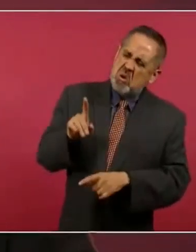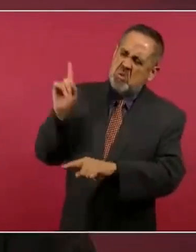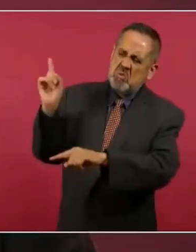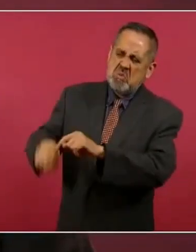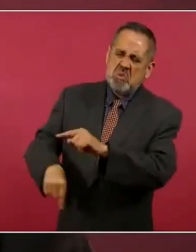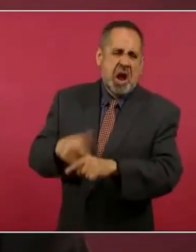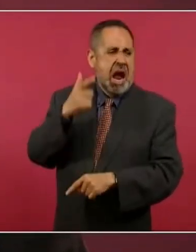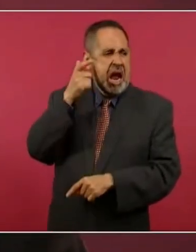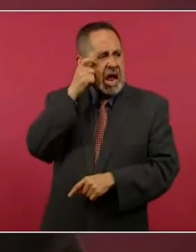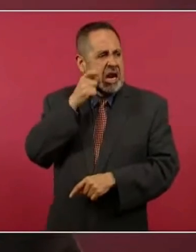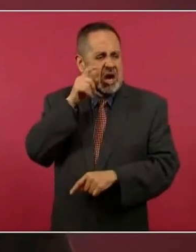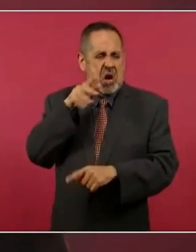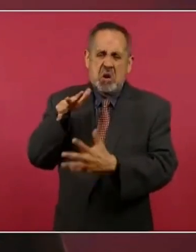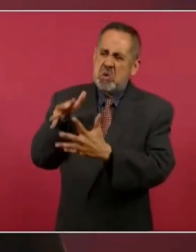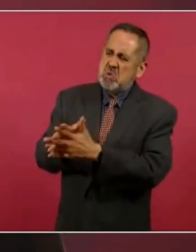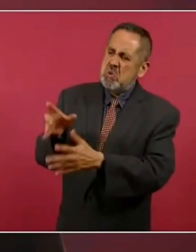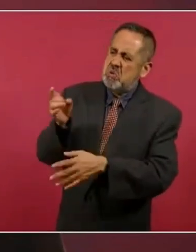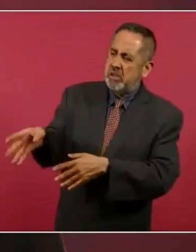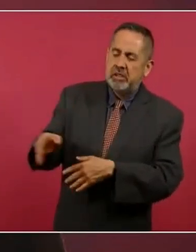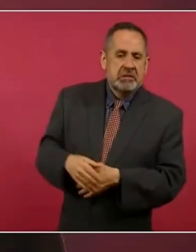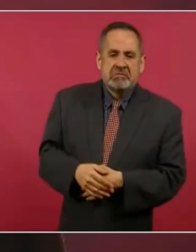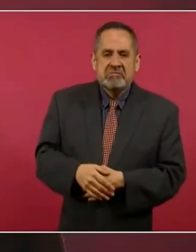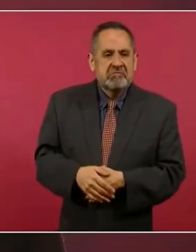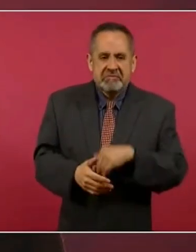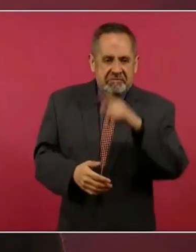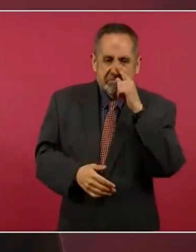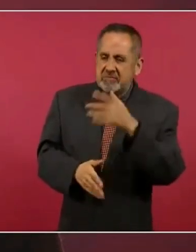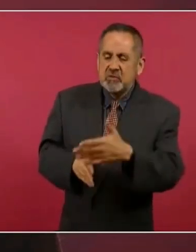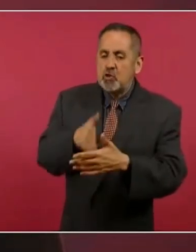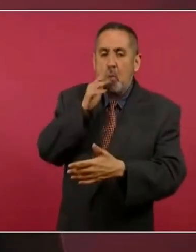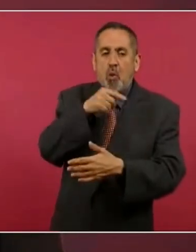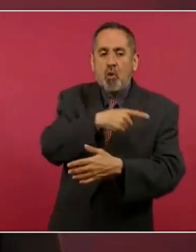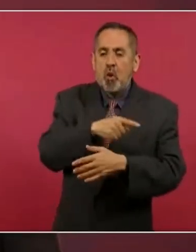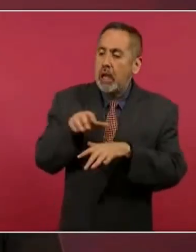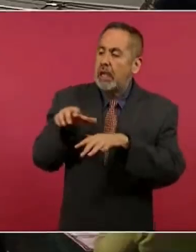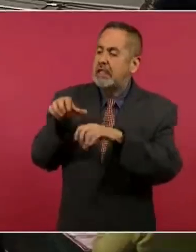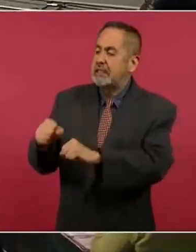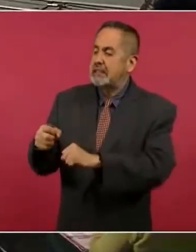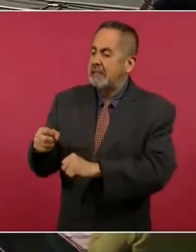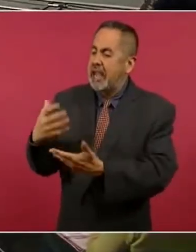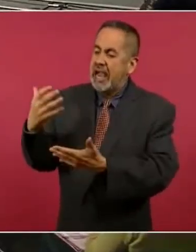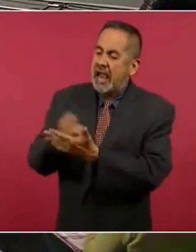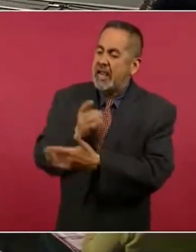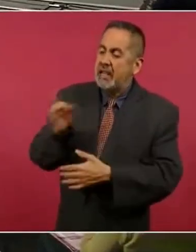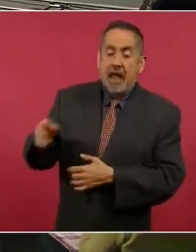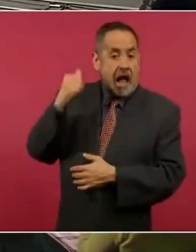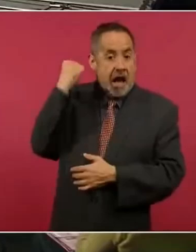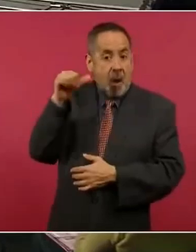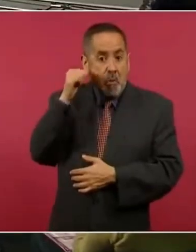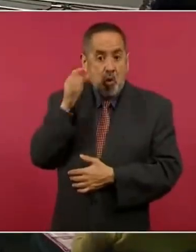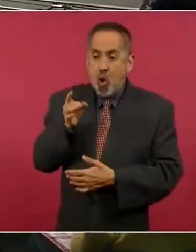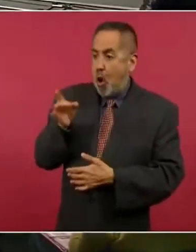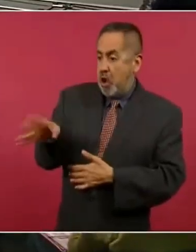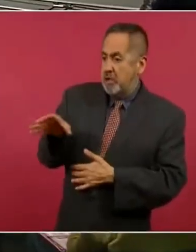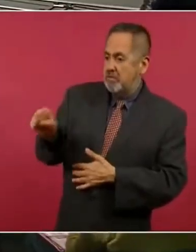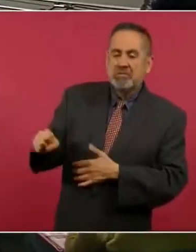tomar Acapulco tuvo que regresar derrotado claro